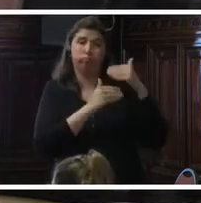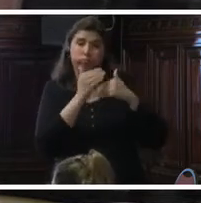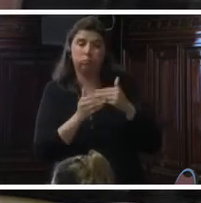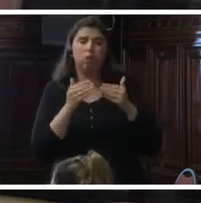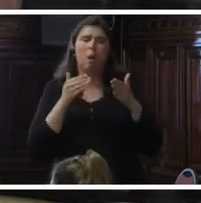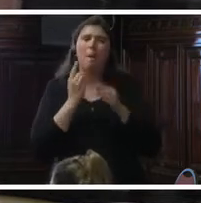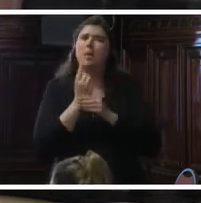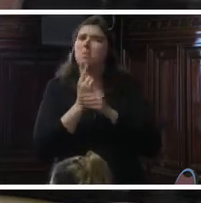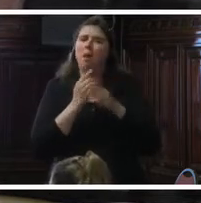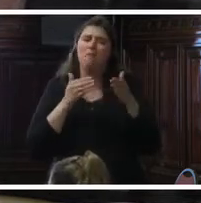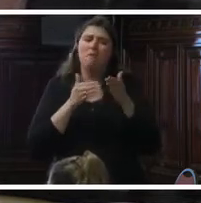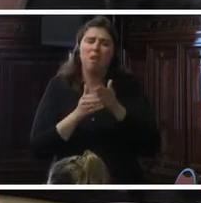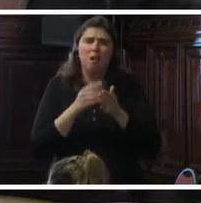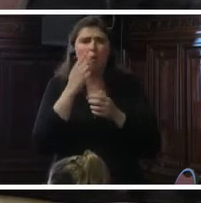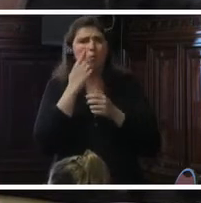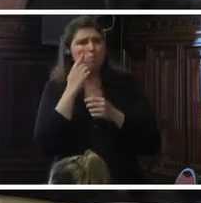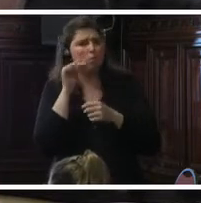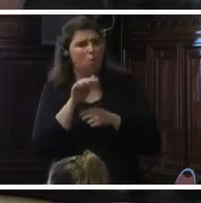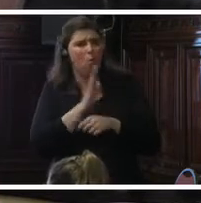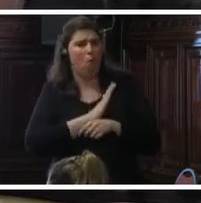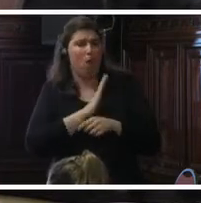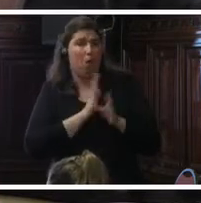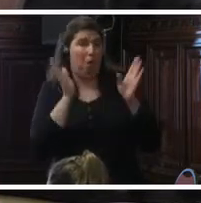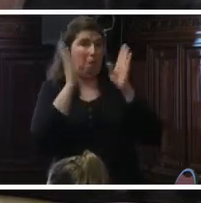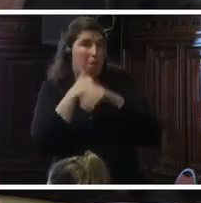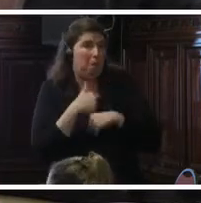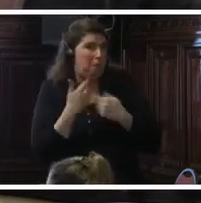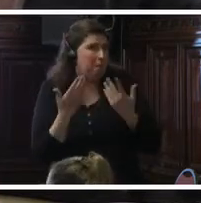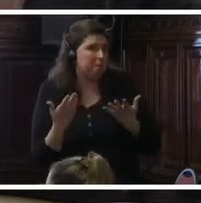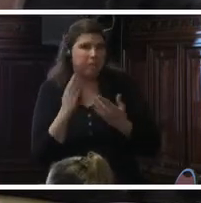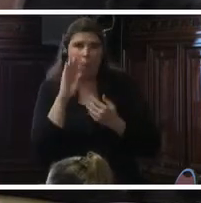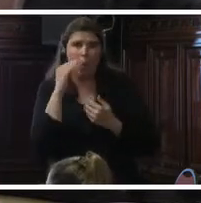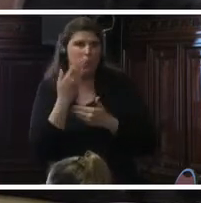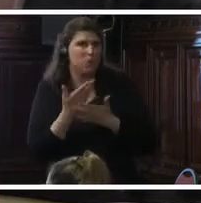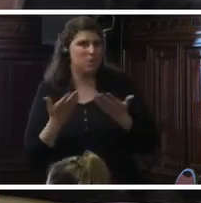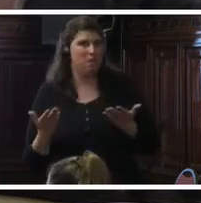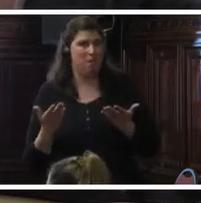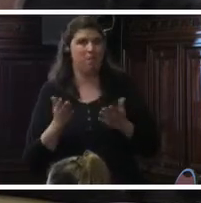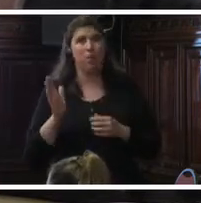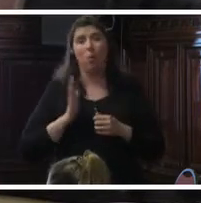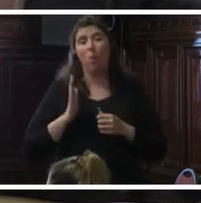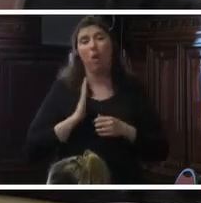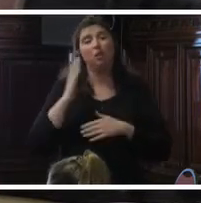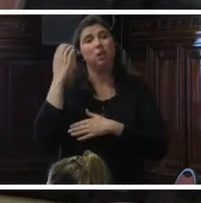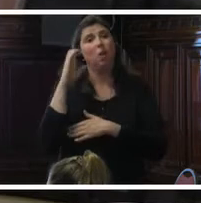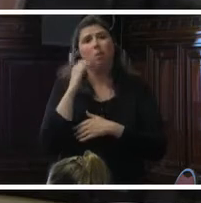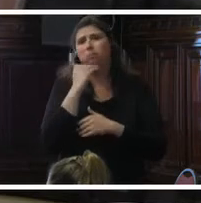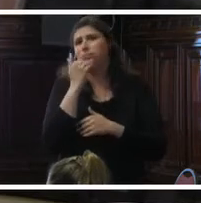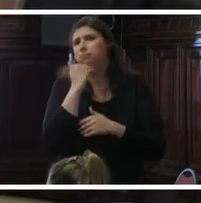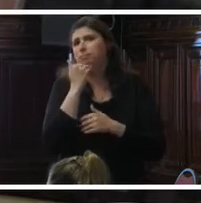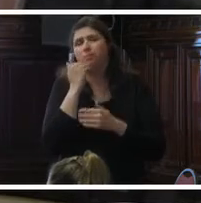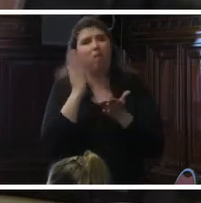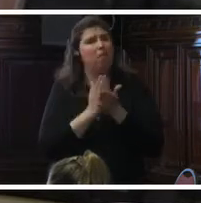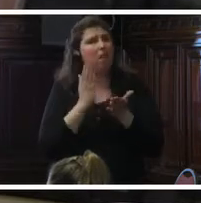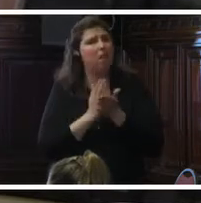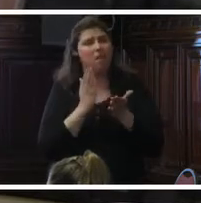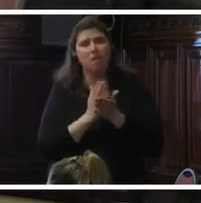conocimiento por parte de las mujeres de esta opción legal como opción reproductiva. Las mujeres en Colombia aún desconocen su derecho, así como